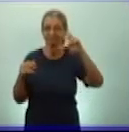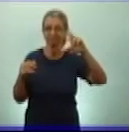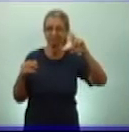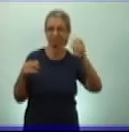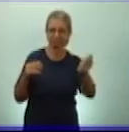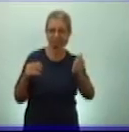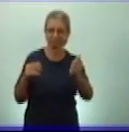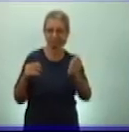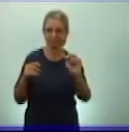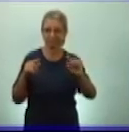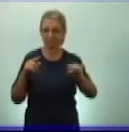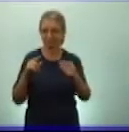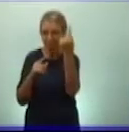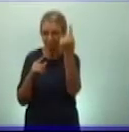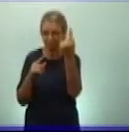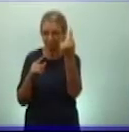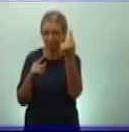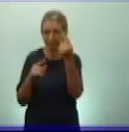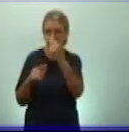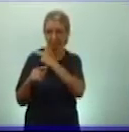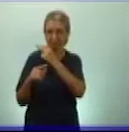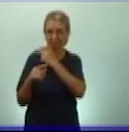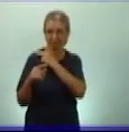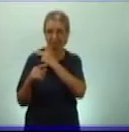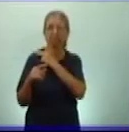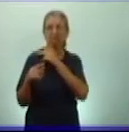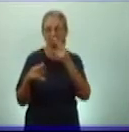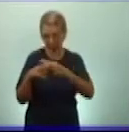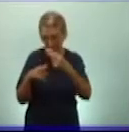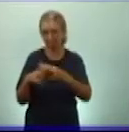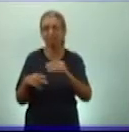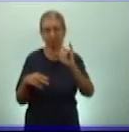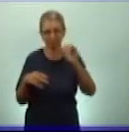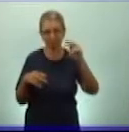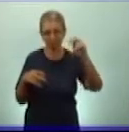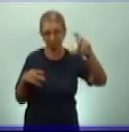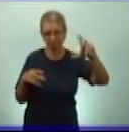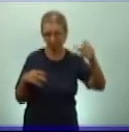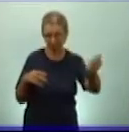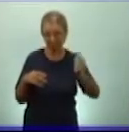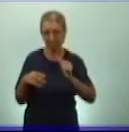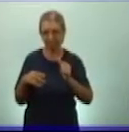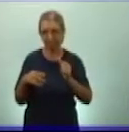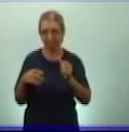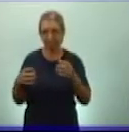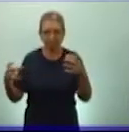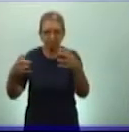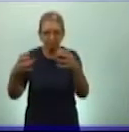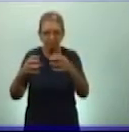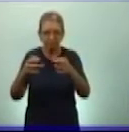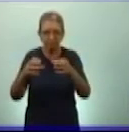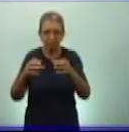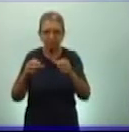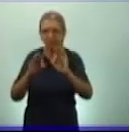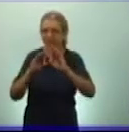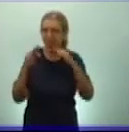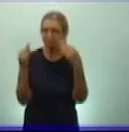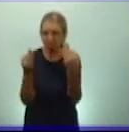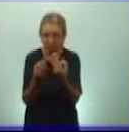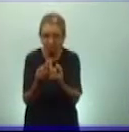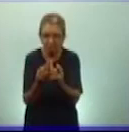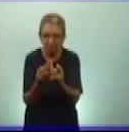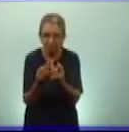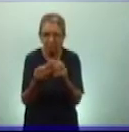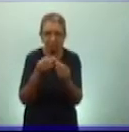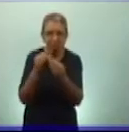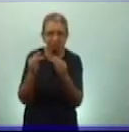Jefe de esa civilización era precisamente el Inca. Se le llamaba el Inca. Además, la integraban también sus parientes y protegidos, los sacerdotes, los